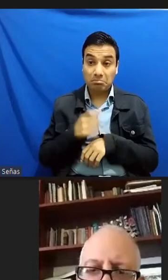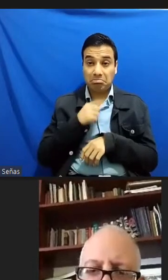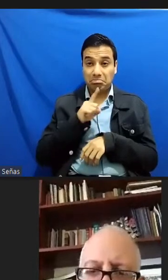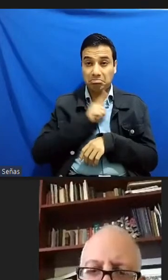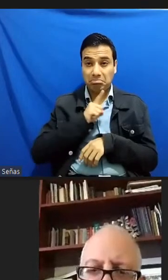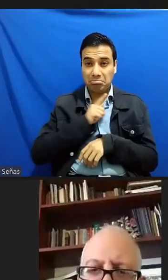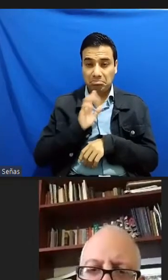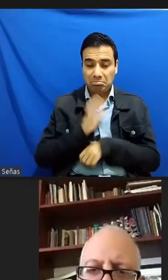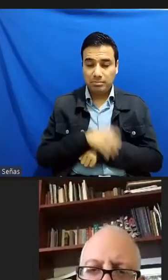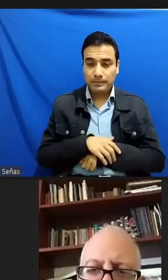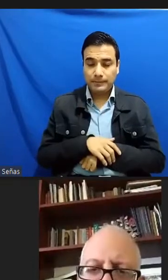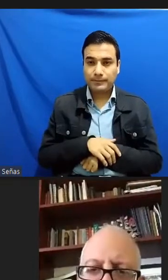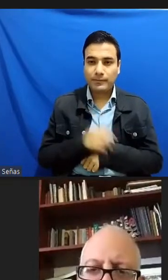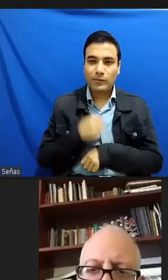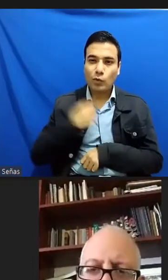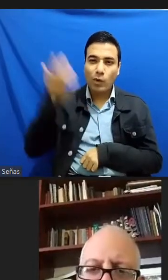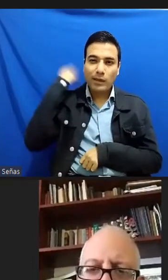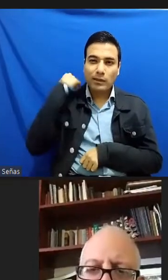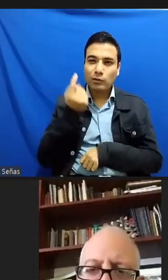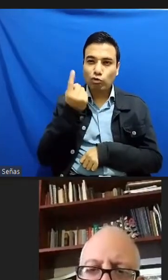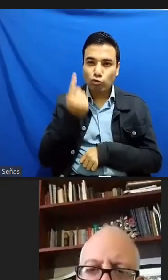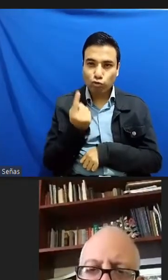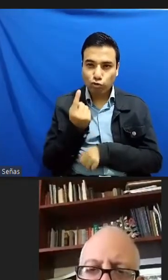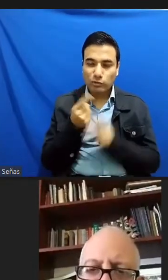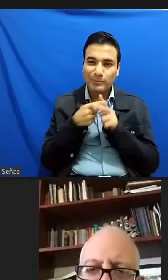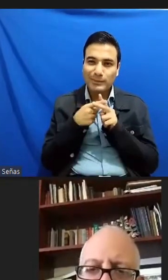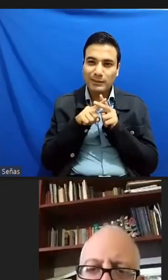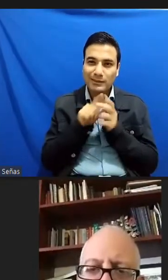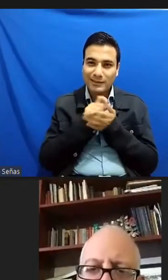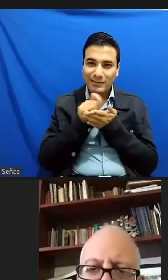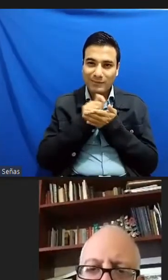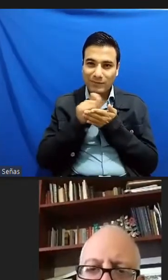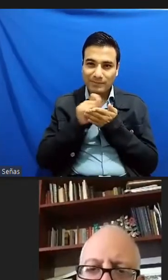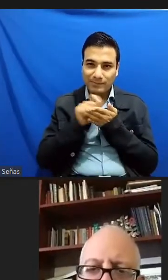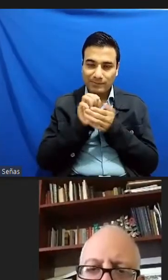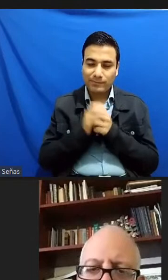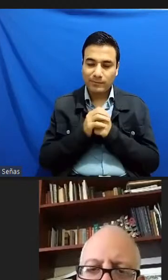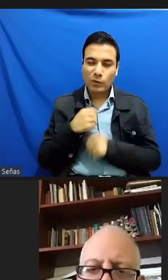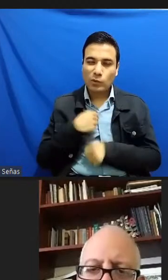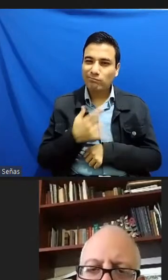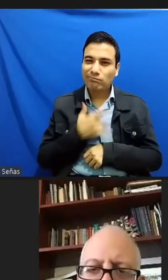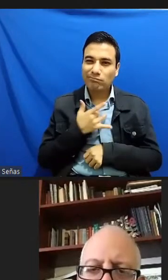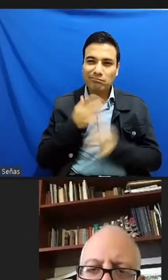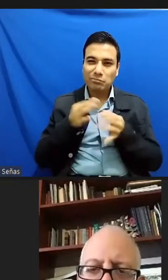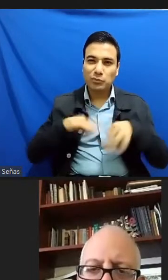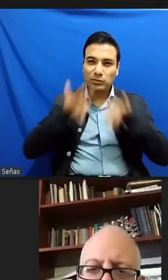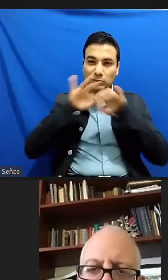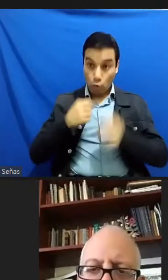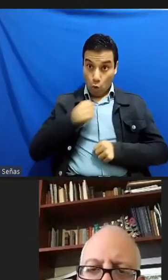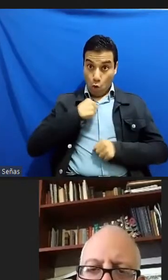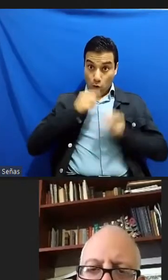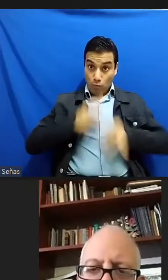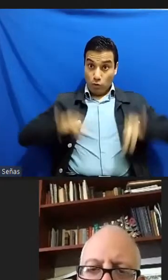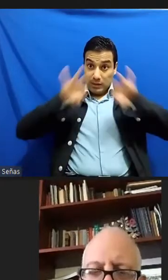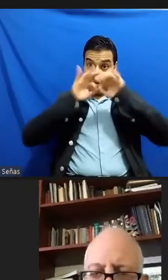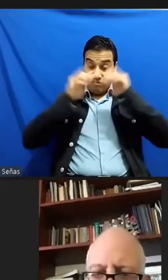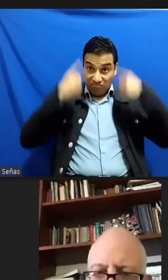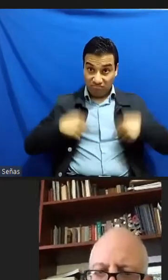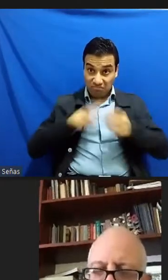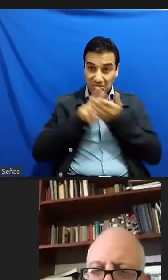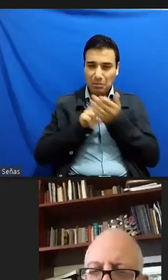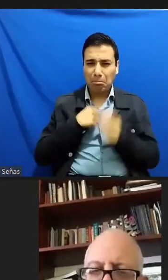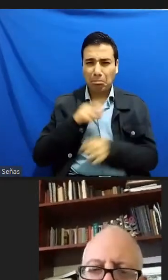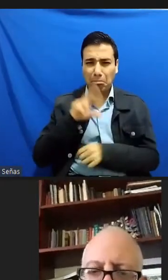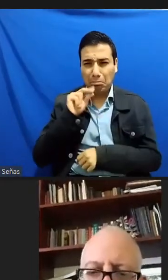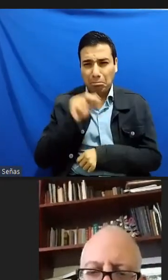cuando era niño y empecé a escribir para mí era importante yo no era importante yo en la vida real no me consideraba importante